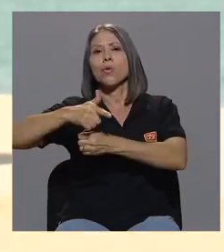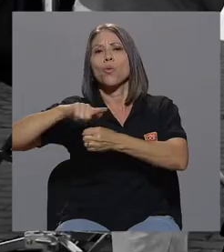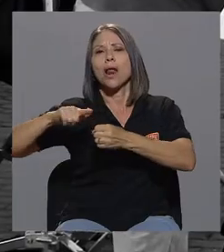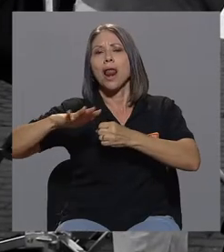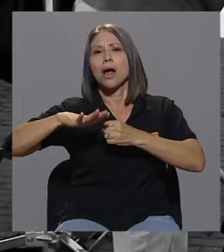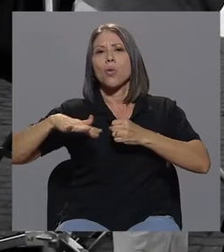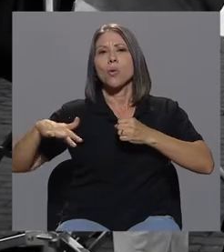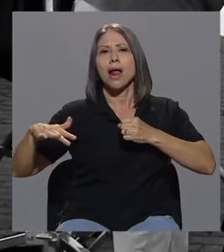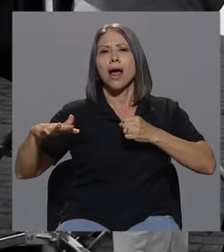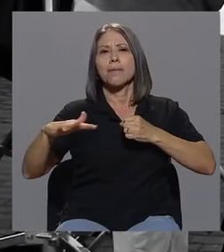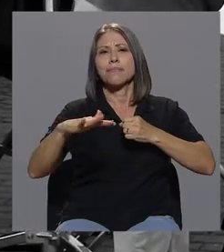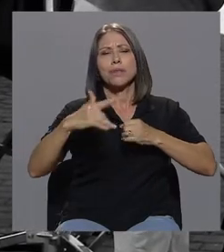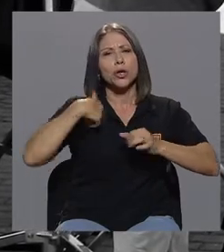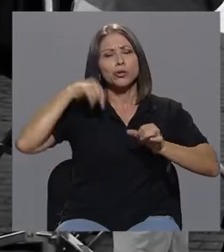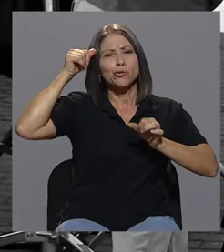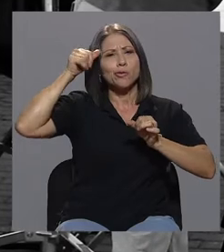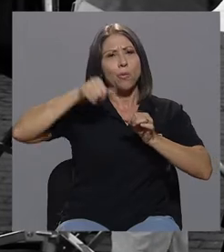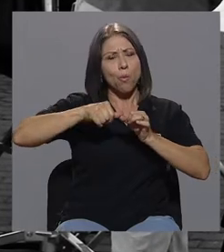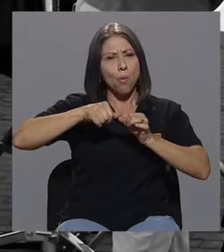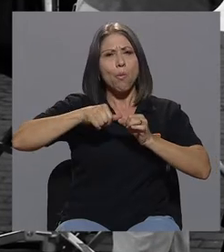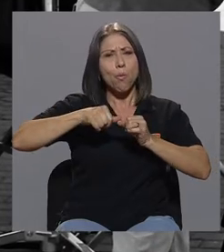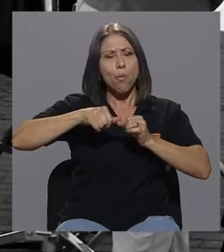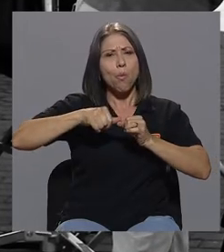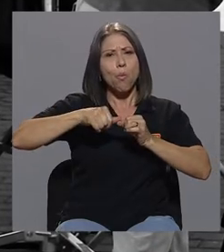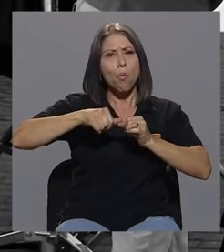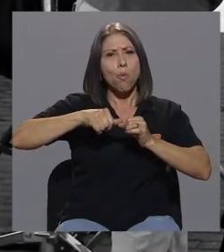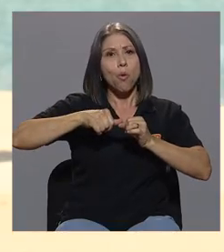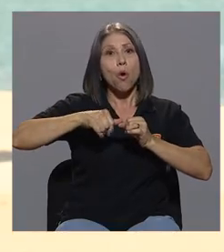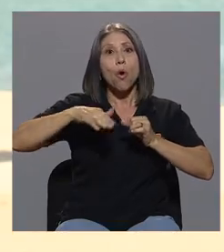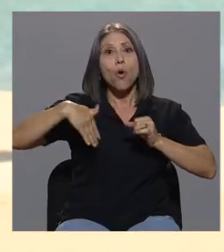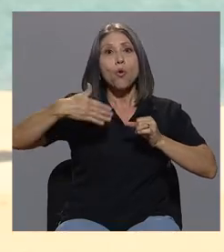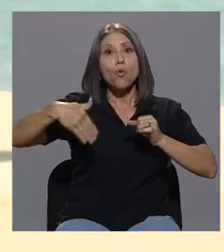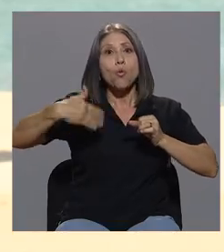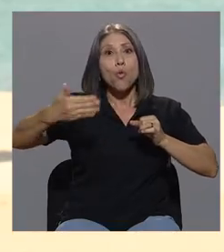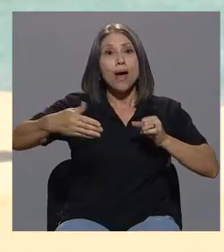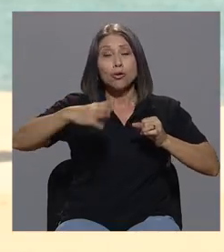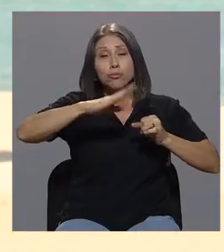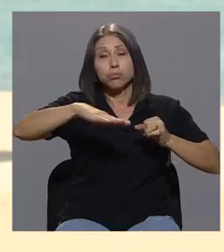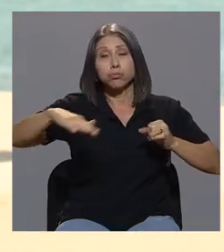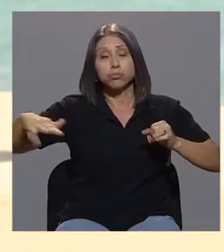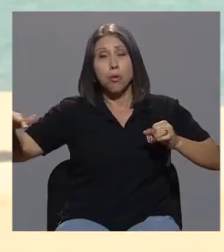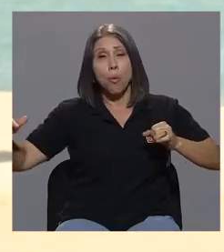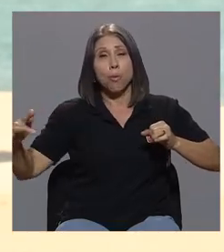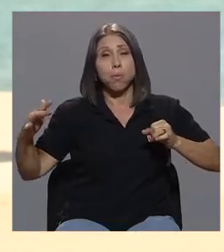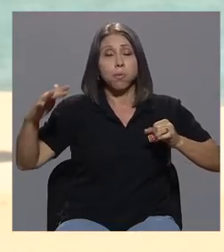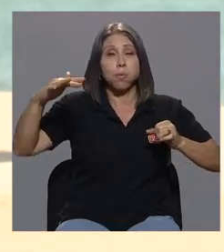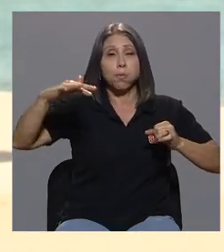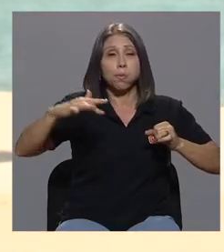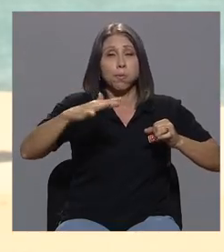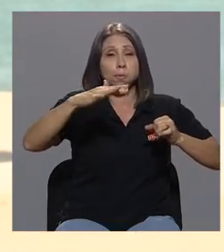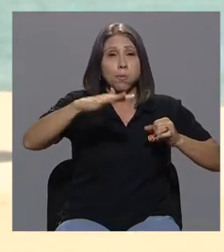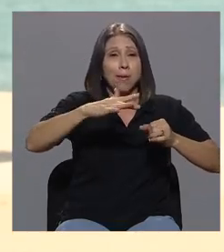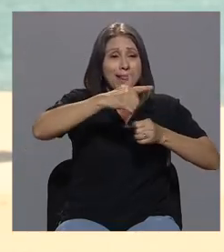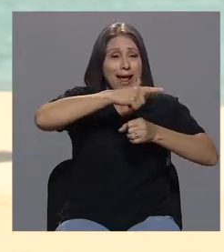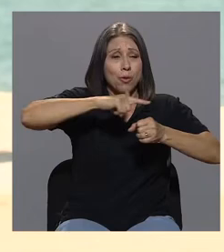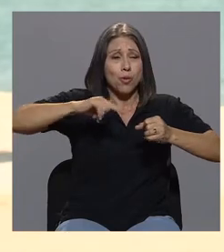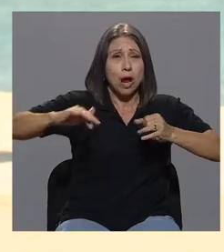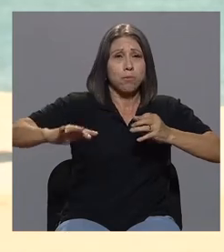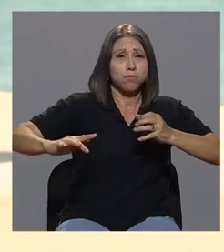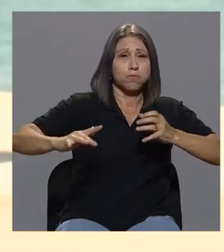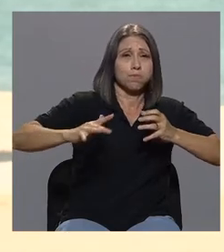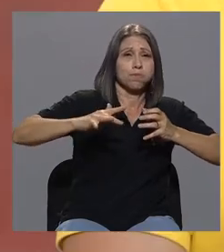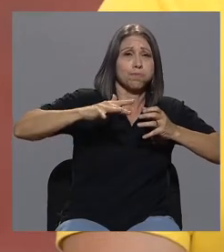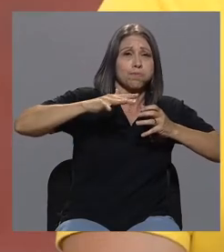Y yo me acuerdo que cuando había marea llena, la laguna se llenaba y la casa se nos